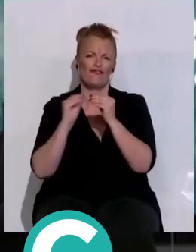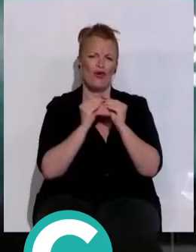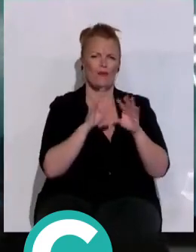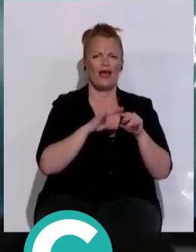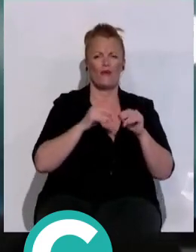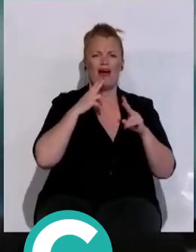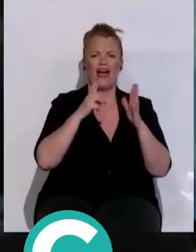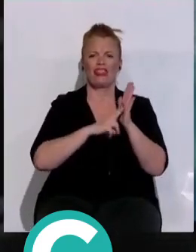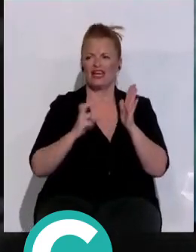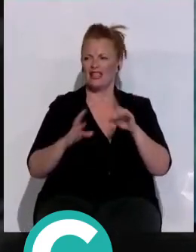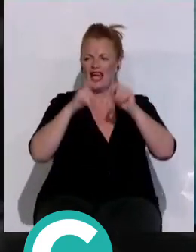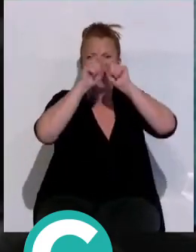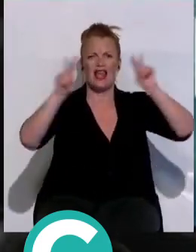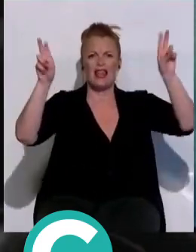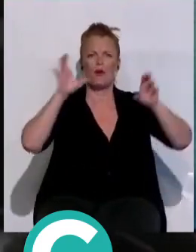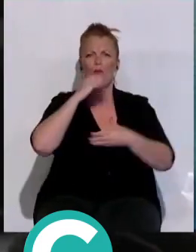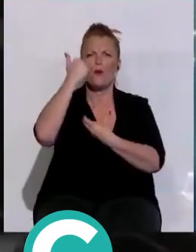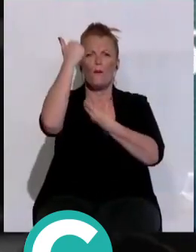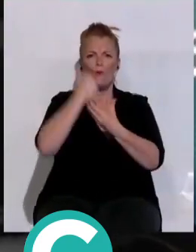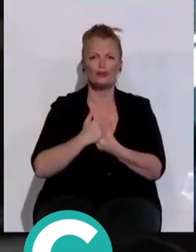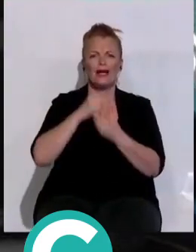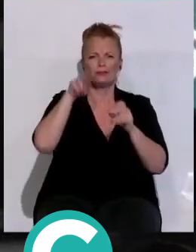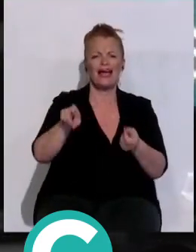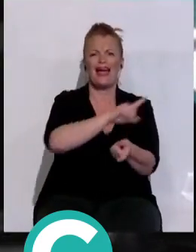digital con el lema Vota el Cambio.